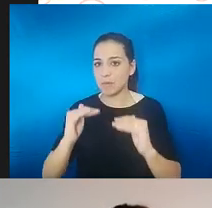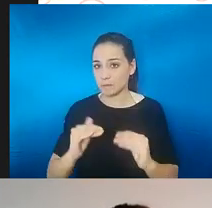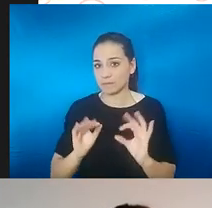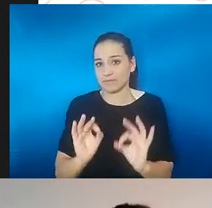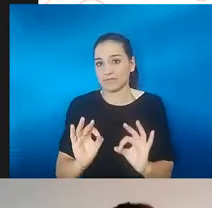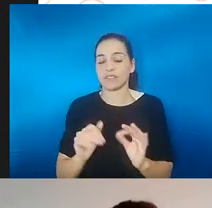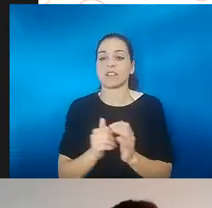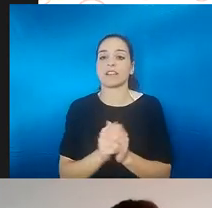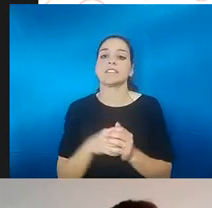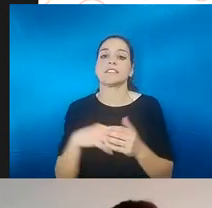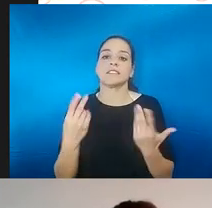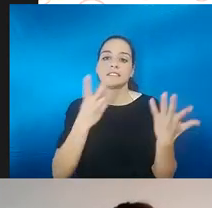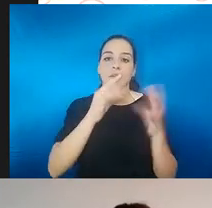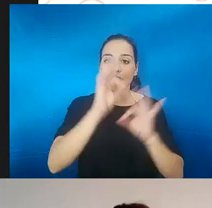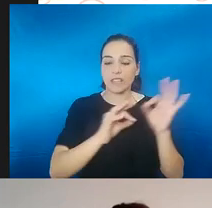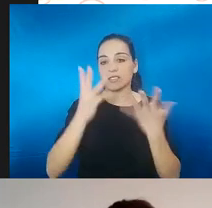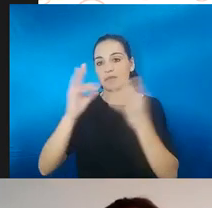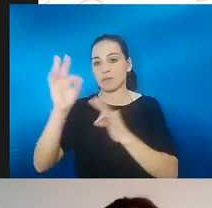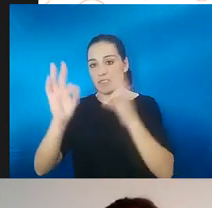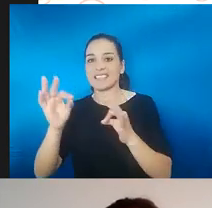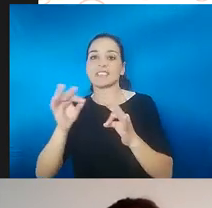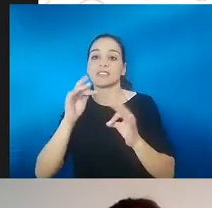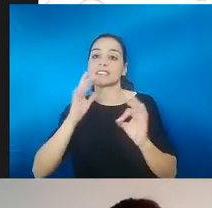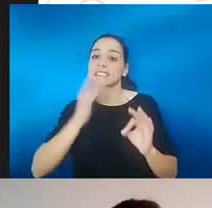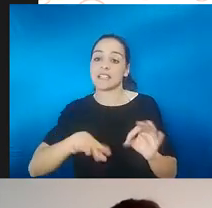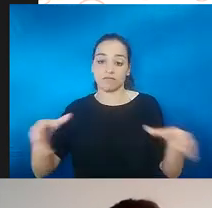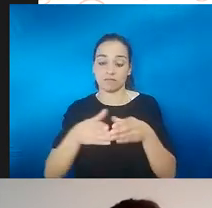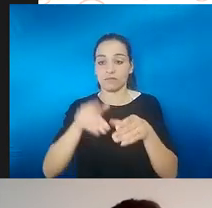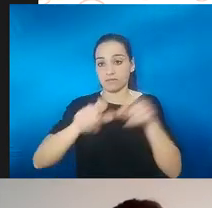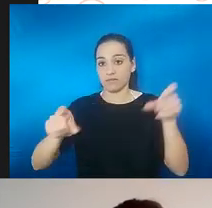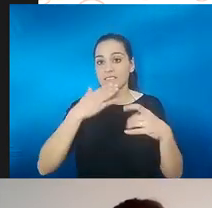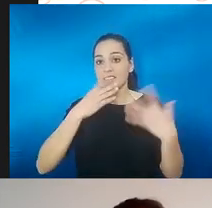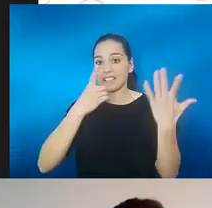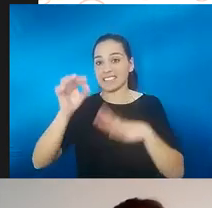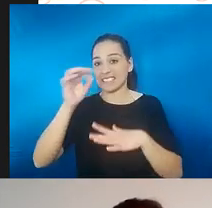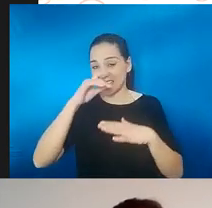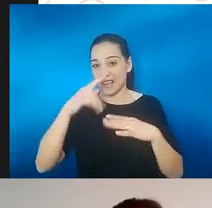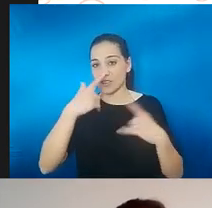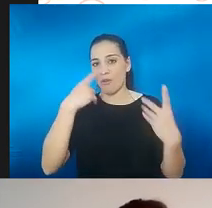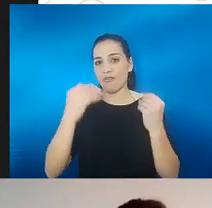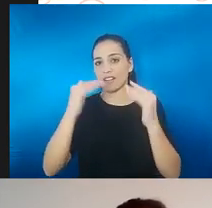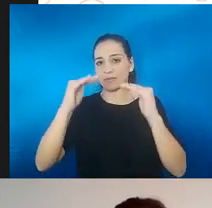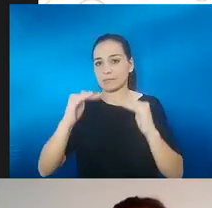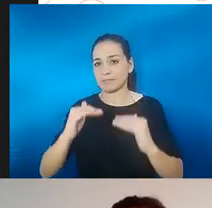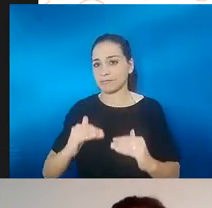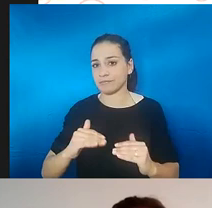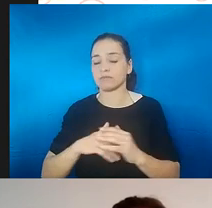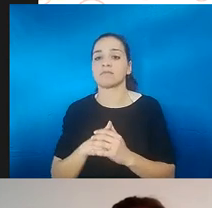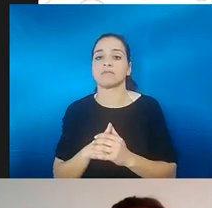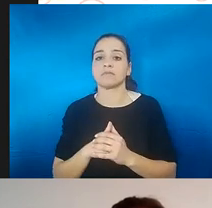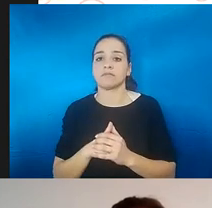% de las personas con más de 60 años ya no tienen olfato. Por eso, bueno, siempre